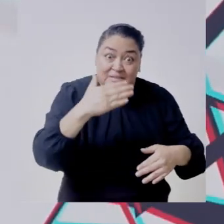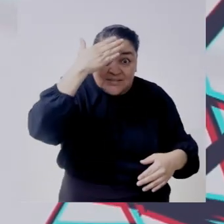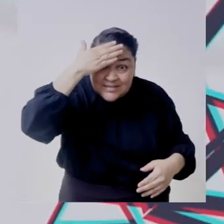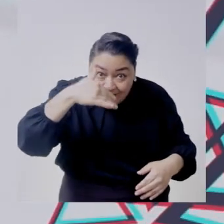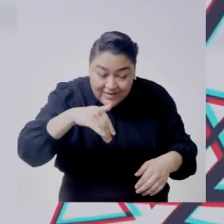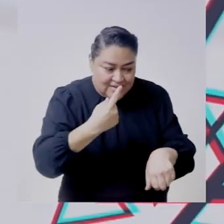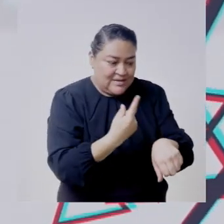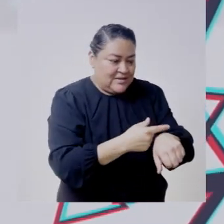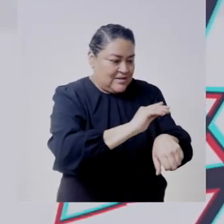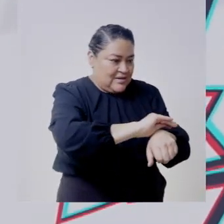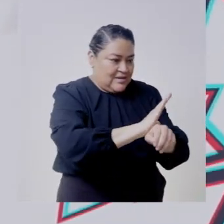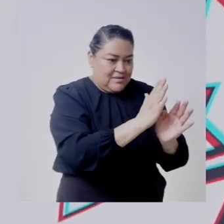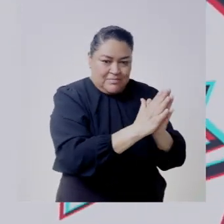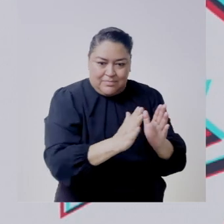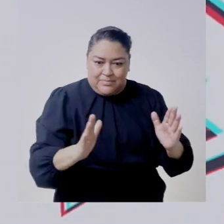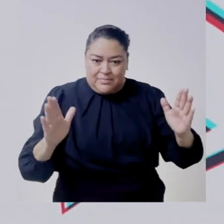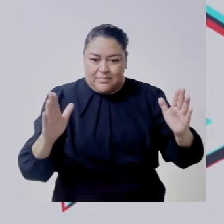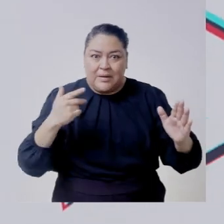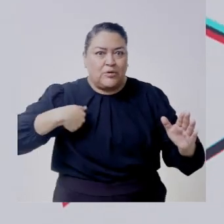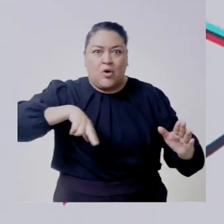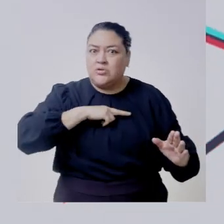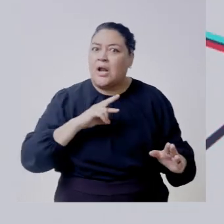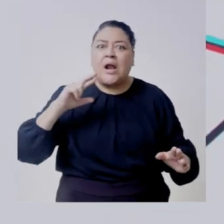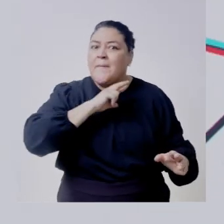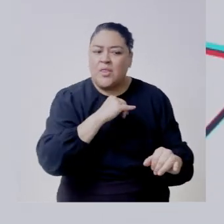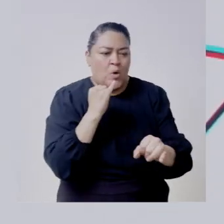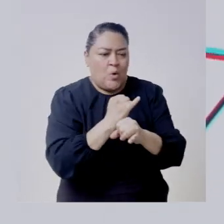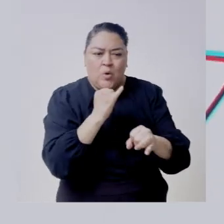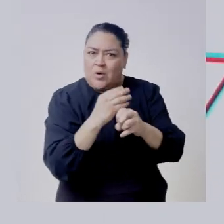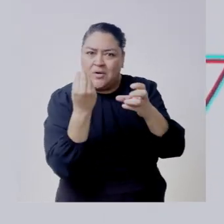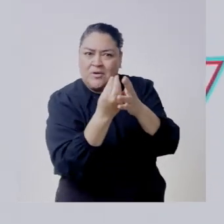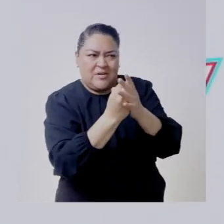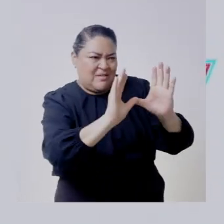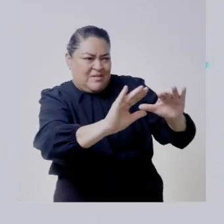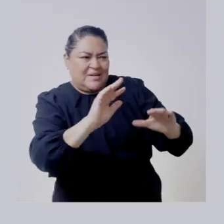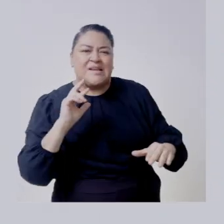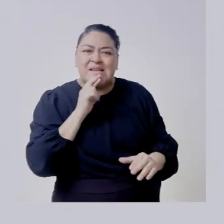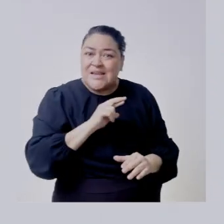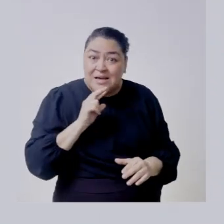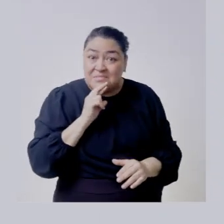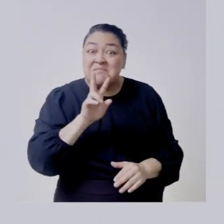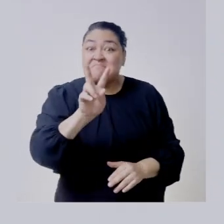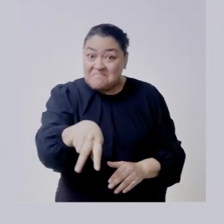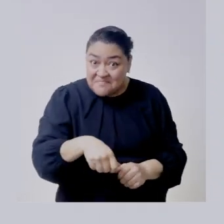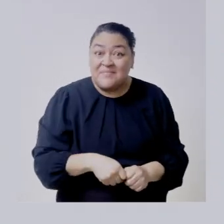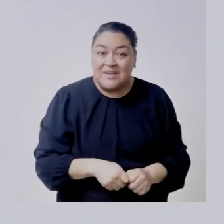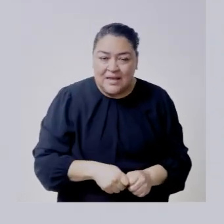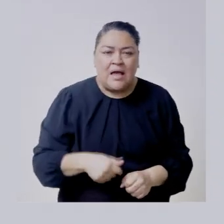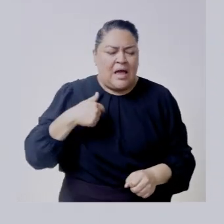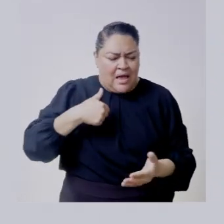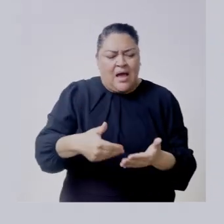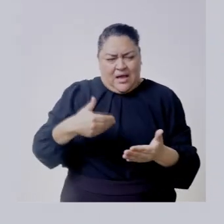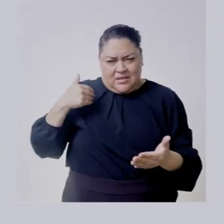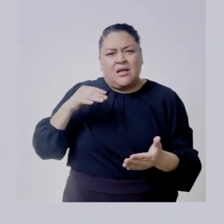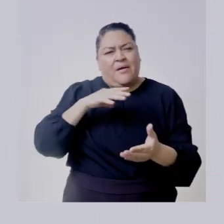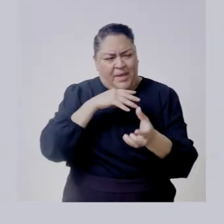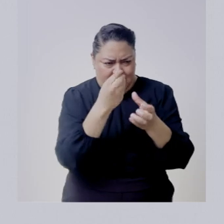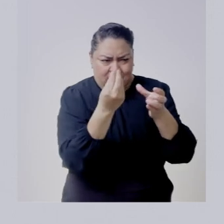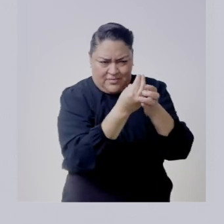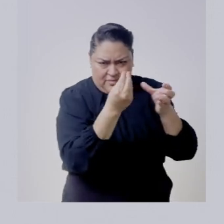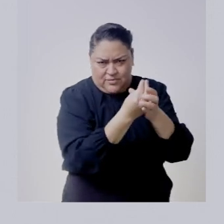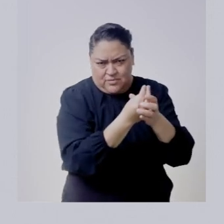pandemia fuimos una de las primeras instituciones en salir a capacitar en las plataformas y entonces como nosotros ya teníamos